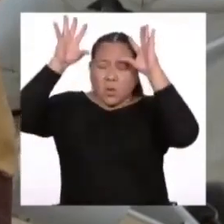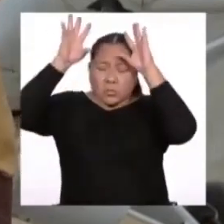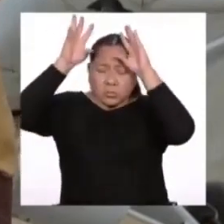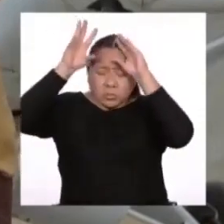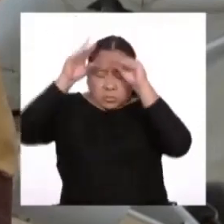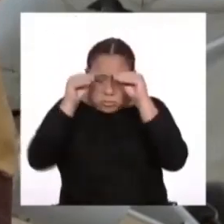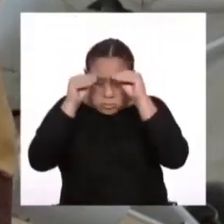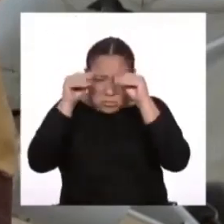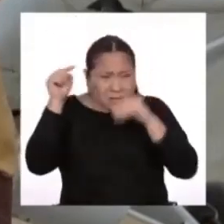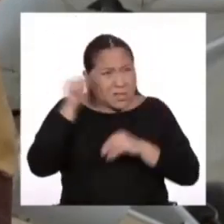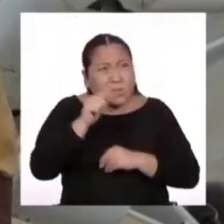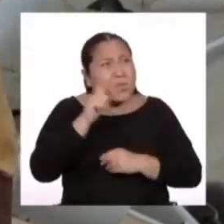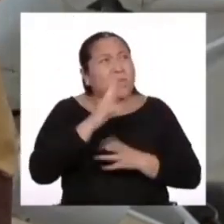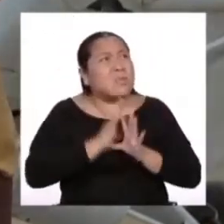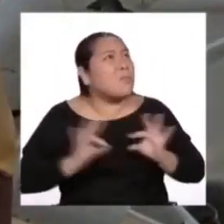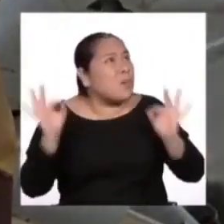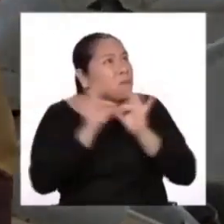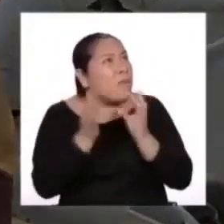parece importante?